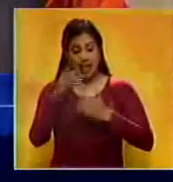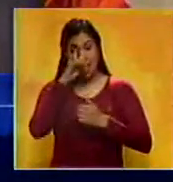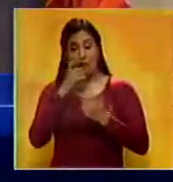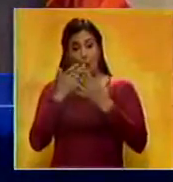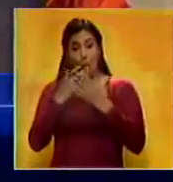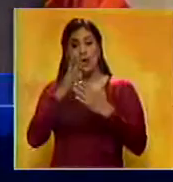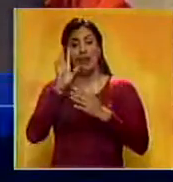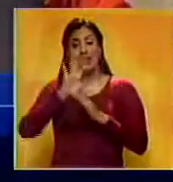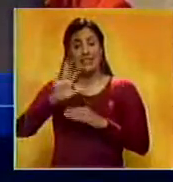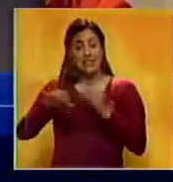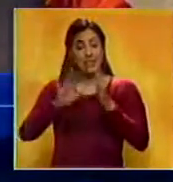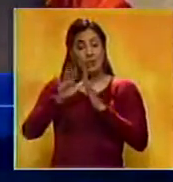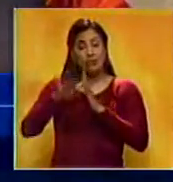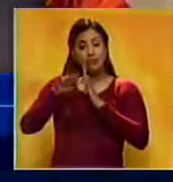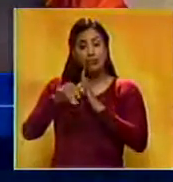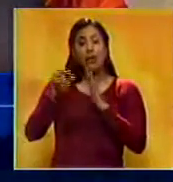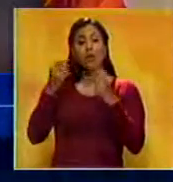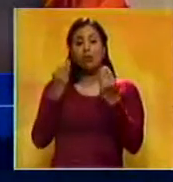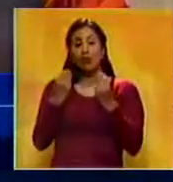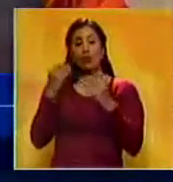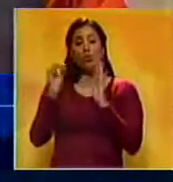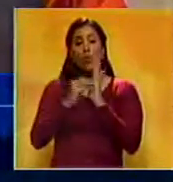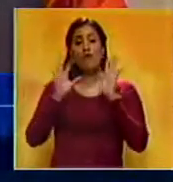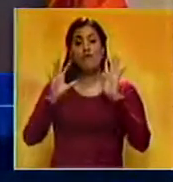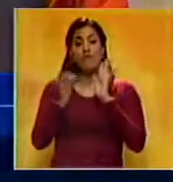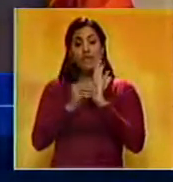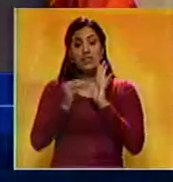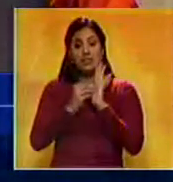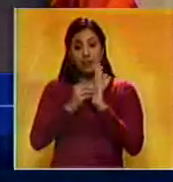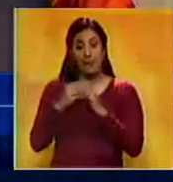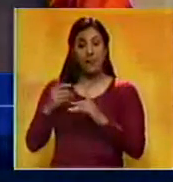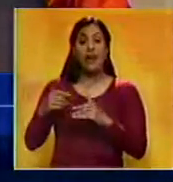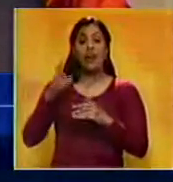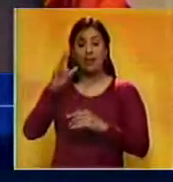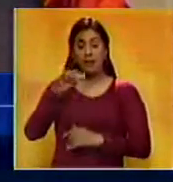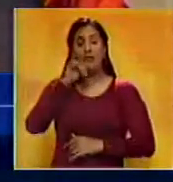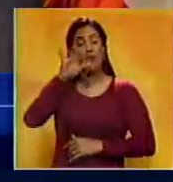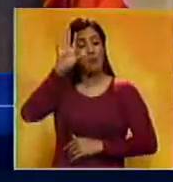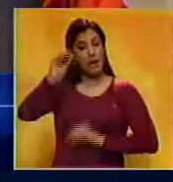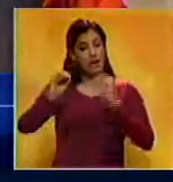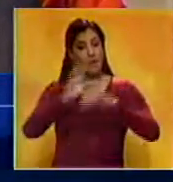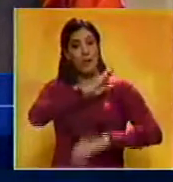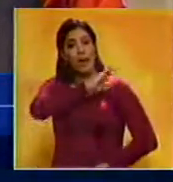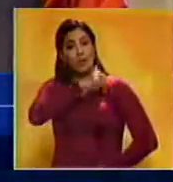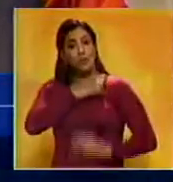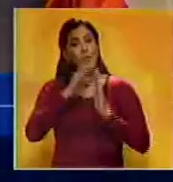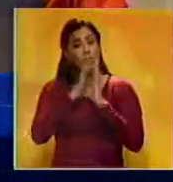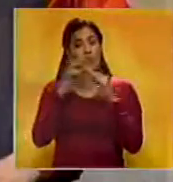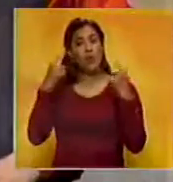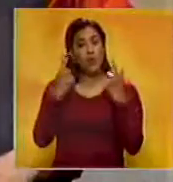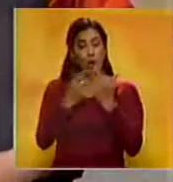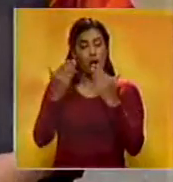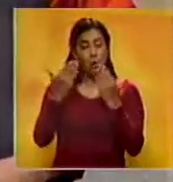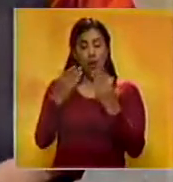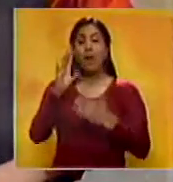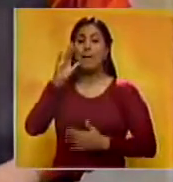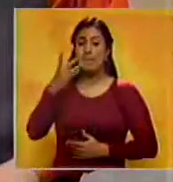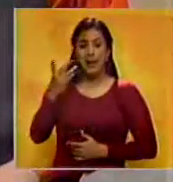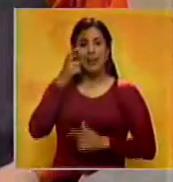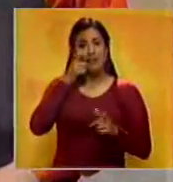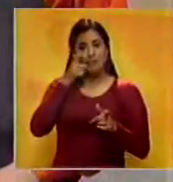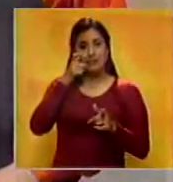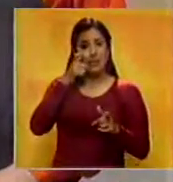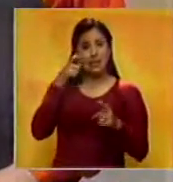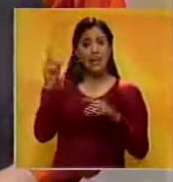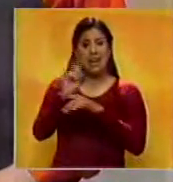escolar ha sido robada esta institución más de nueve veces. Asimismo, hizo un llamado a las autoridades de la zona educativa a que instalen